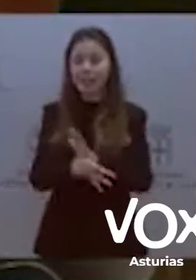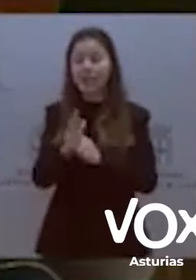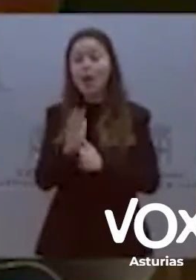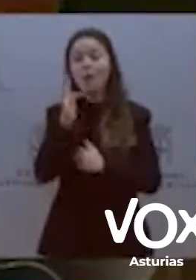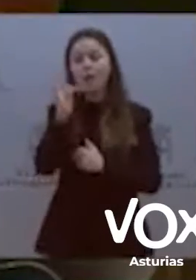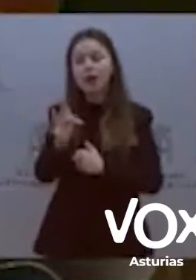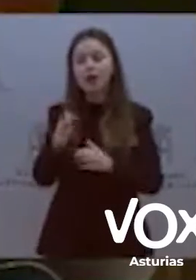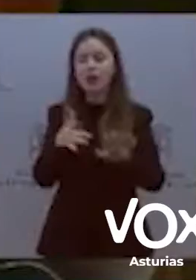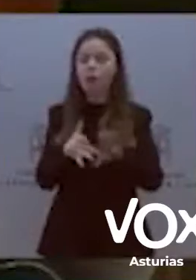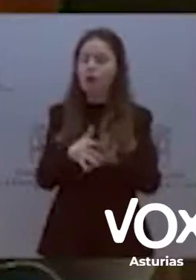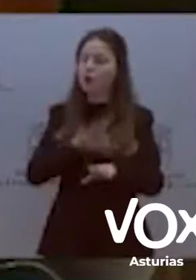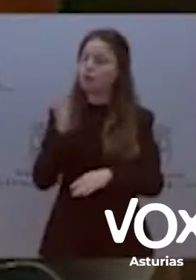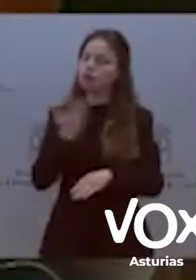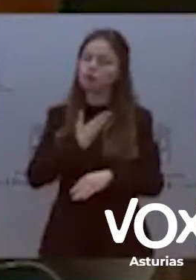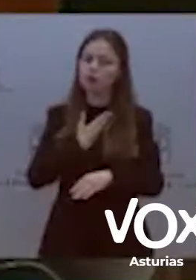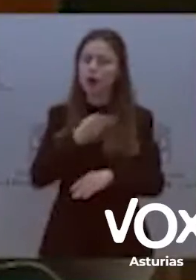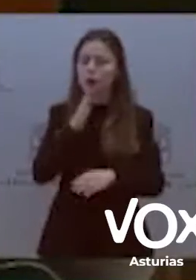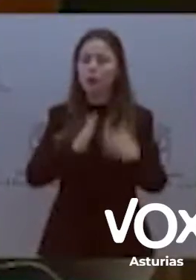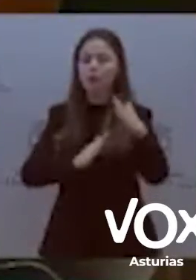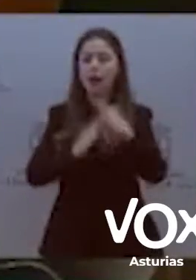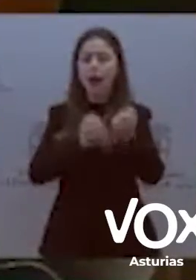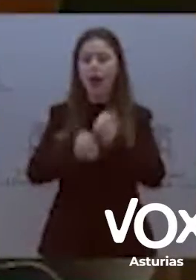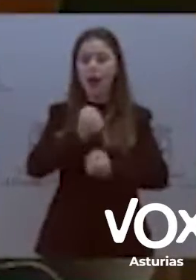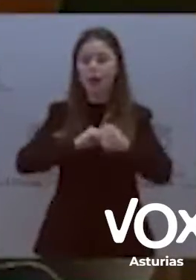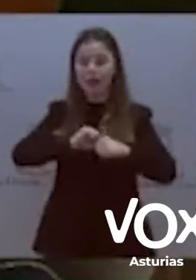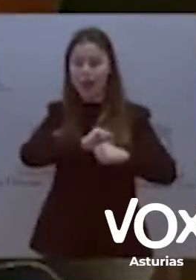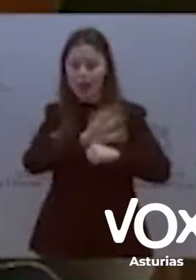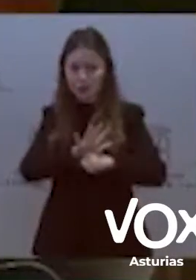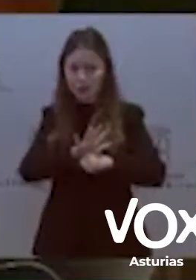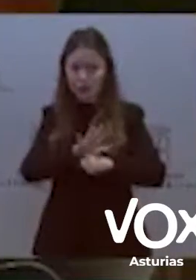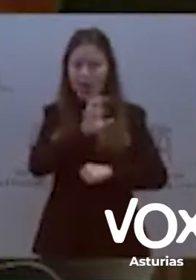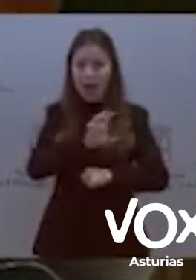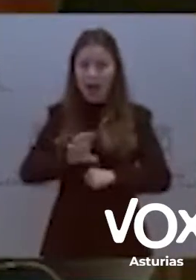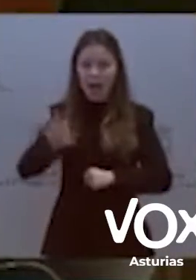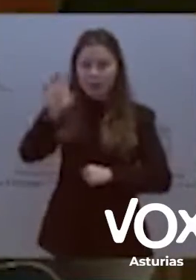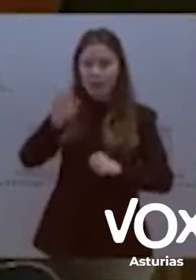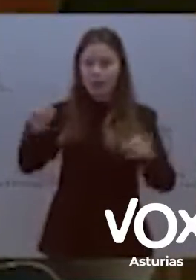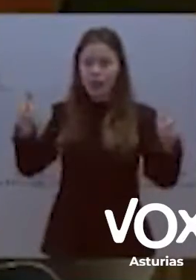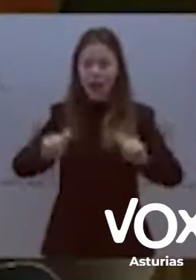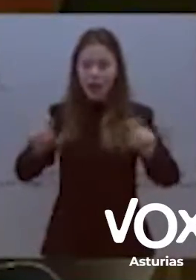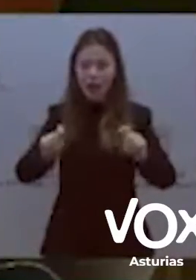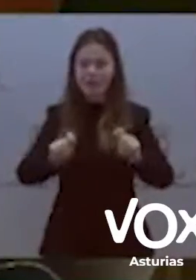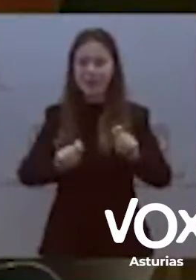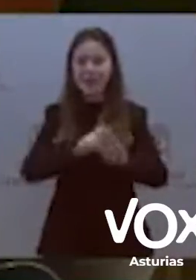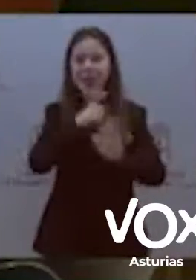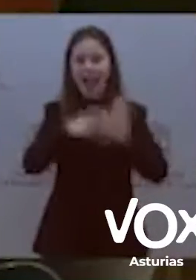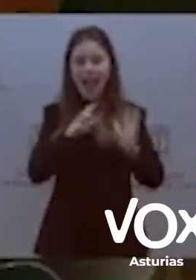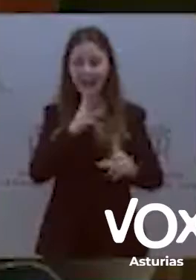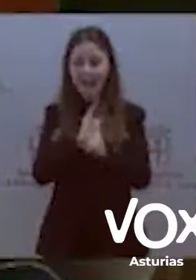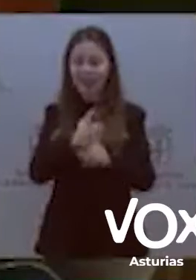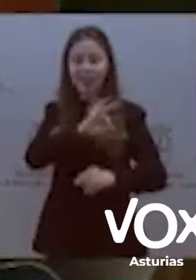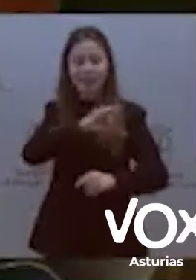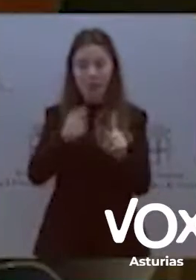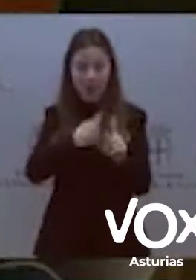económico de la pandemia, los estados de alarma ilegales del señor Sánchez y con unas políticas desastrosas del